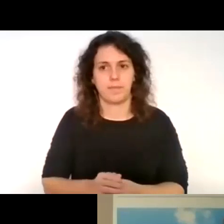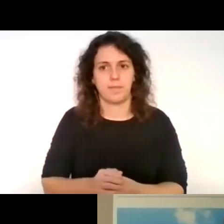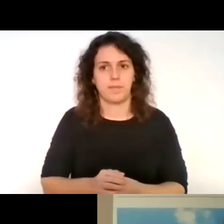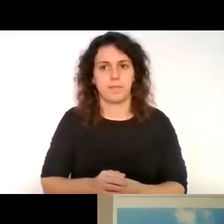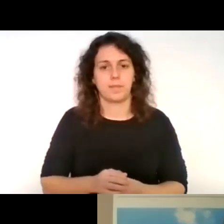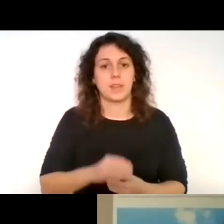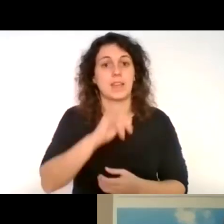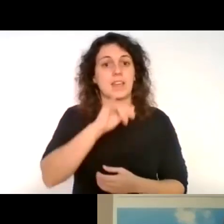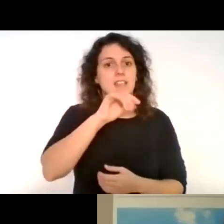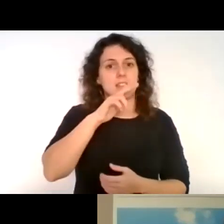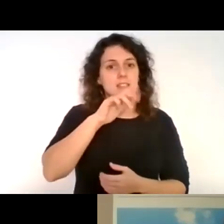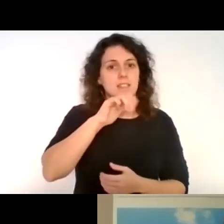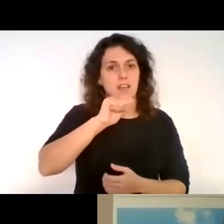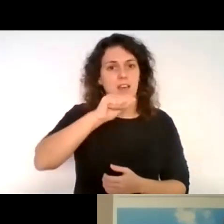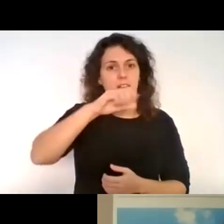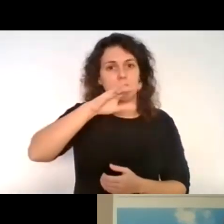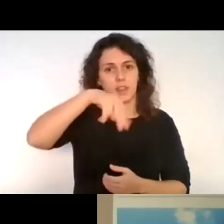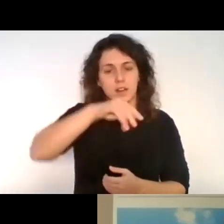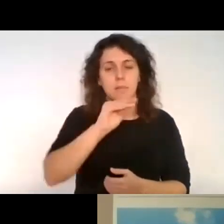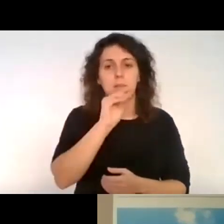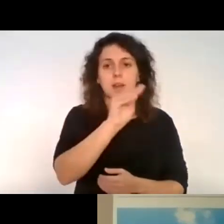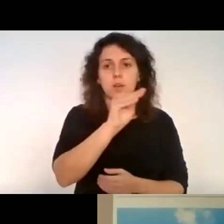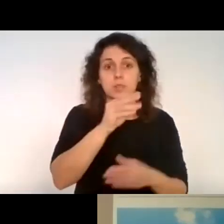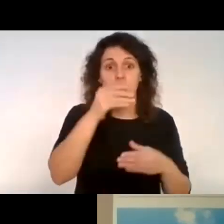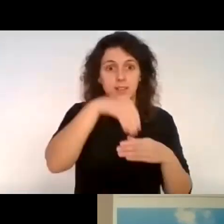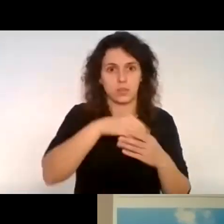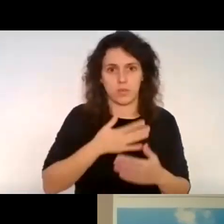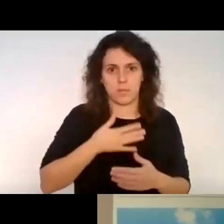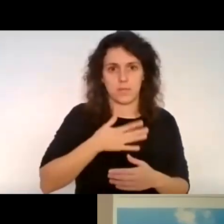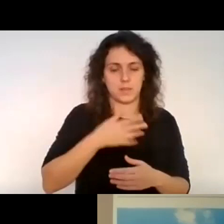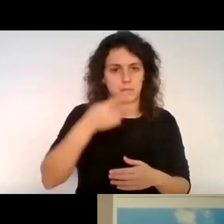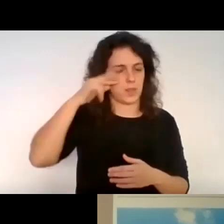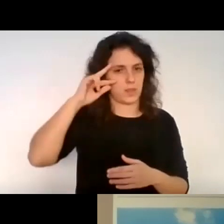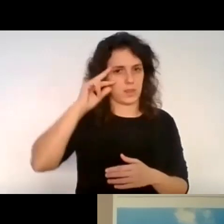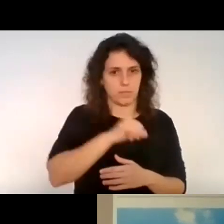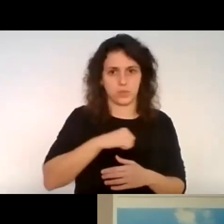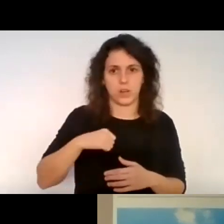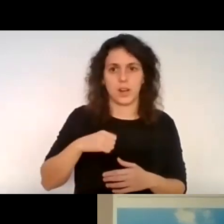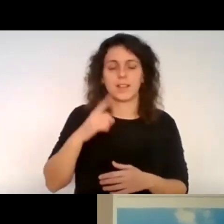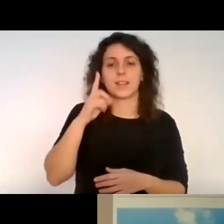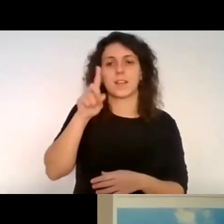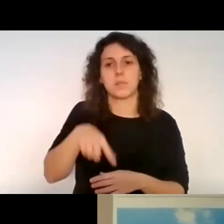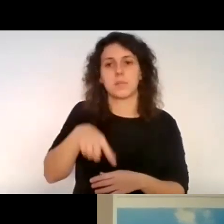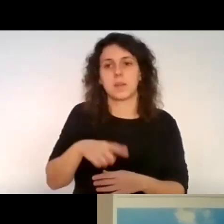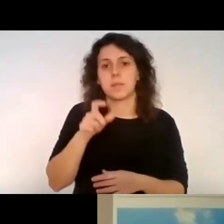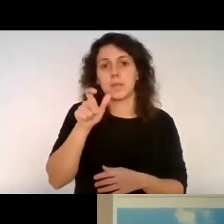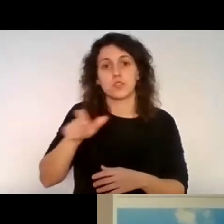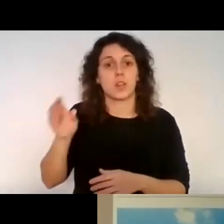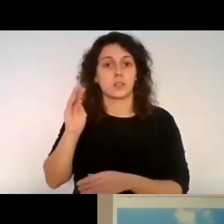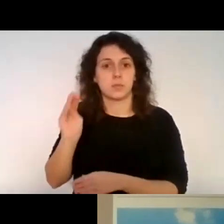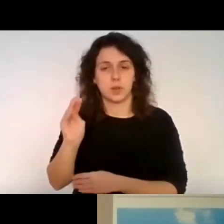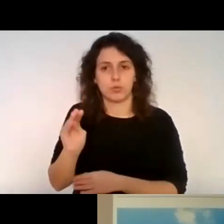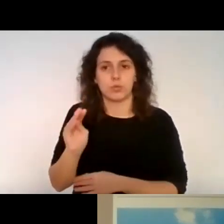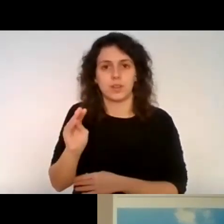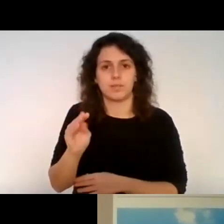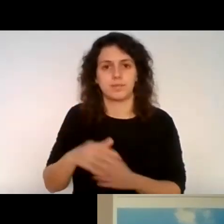Yacín, te voy hacer una pregunta que dentro de mi propia experiencia, y aquí también nos consultan, ¿hasta